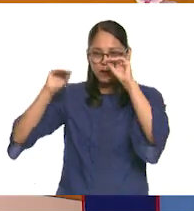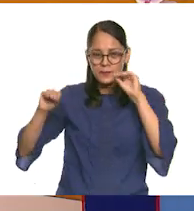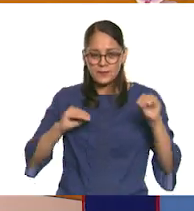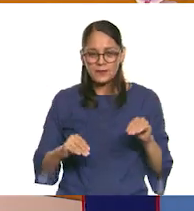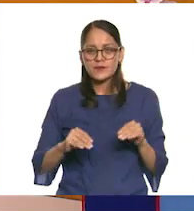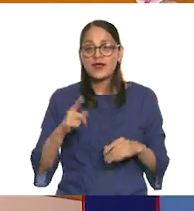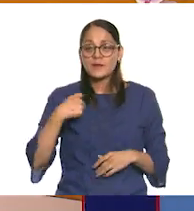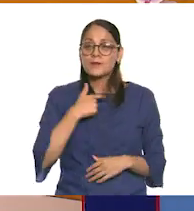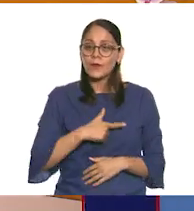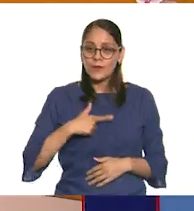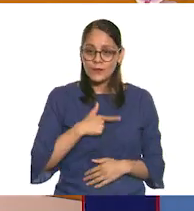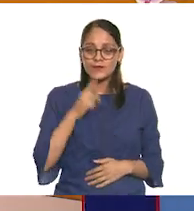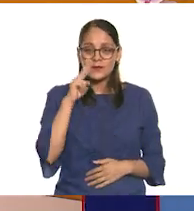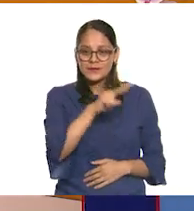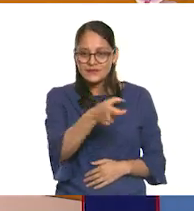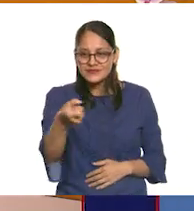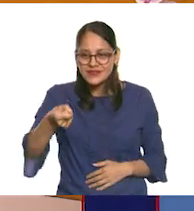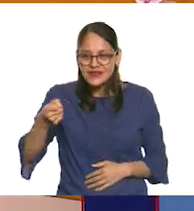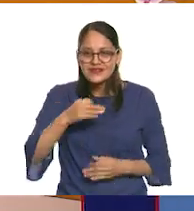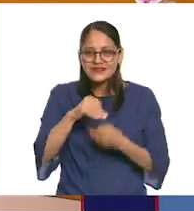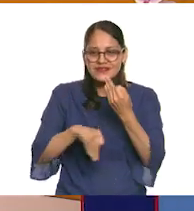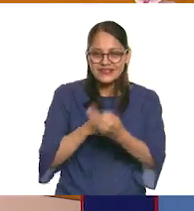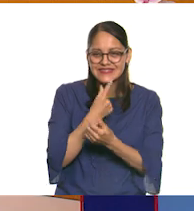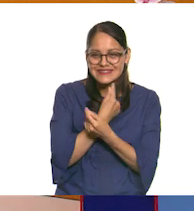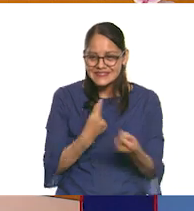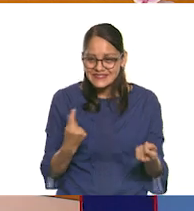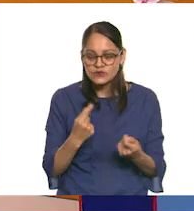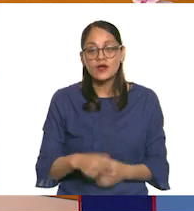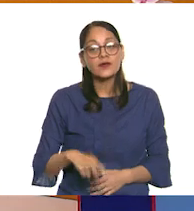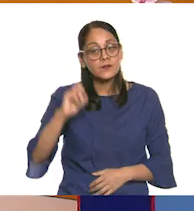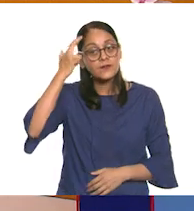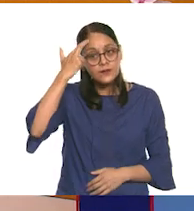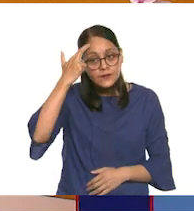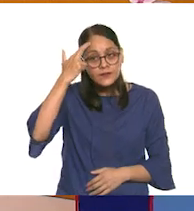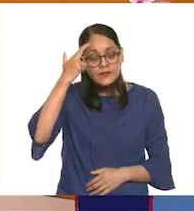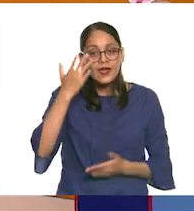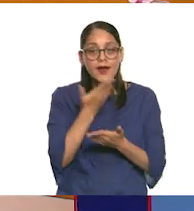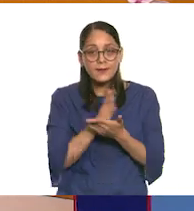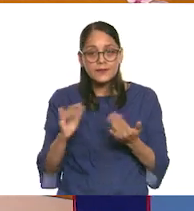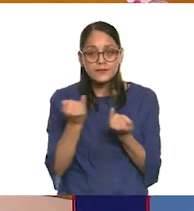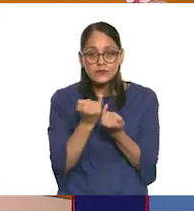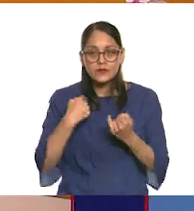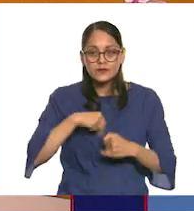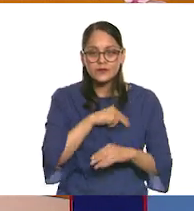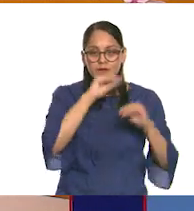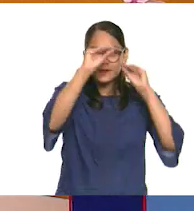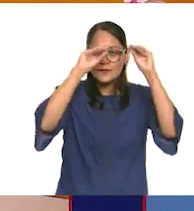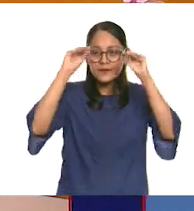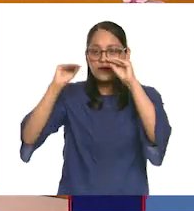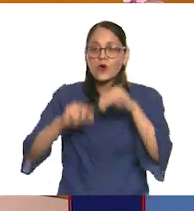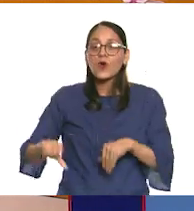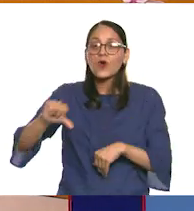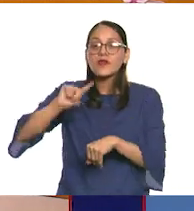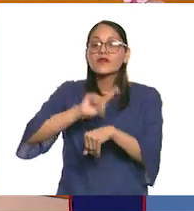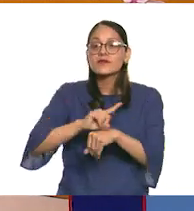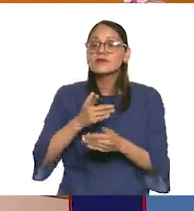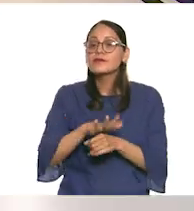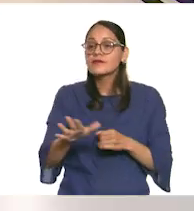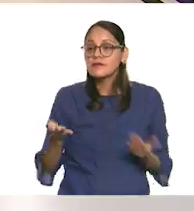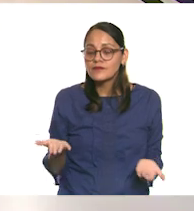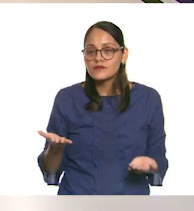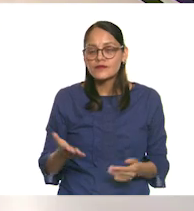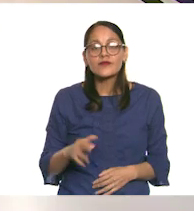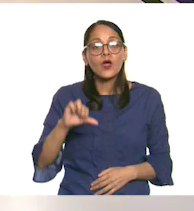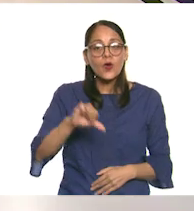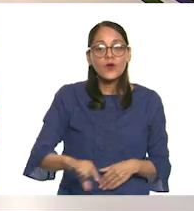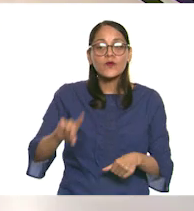salón de clases. Me da mucho gusto saludarles a todas y a todos. Y recuerden que además de que vamos a hacer una instalación, ¿qué día es hoy, Erick? ¡Ay!